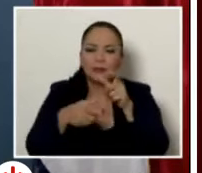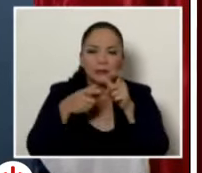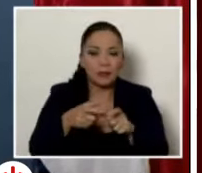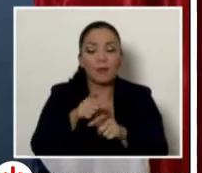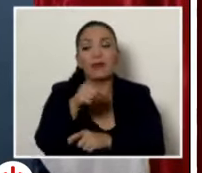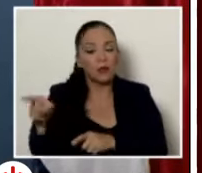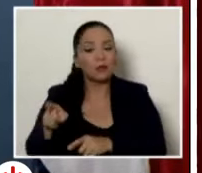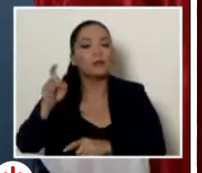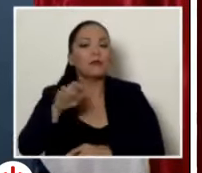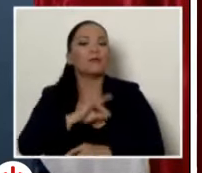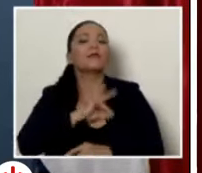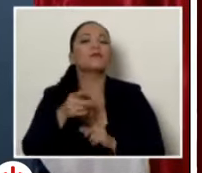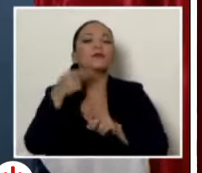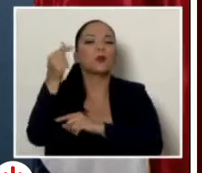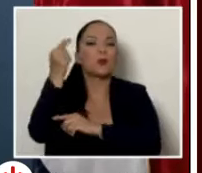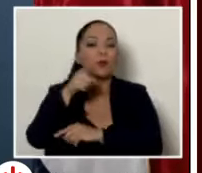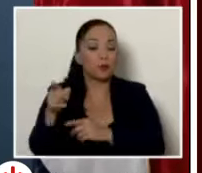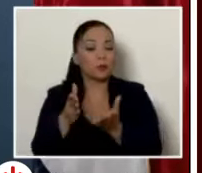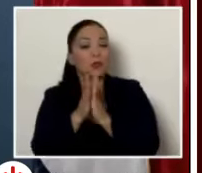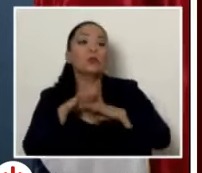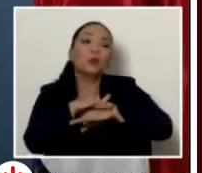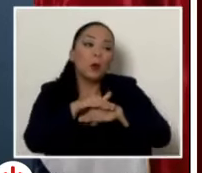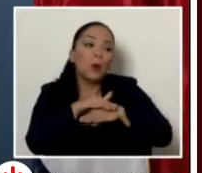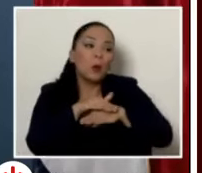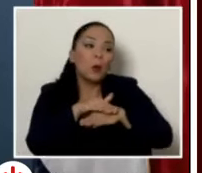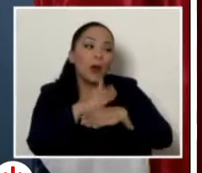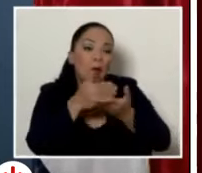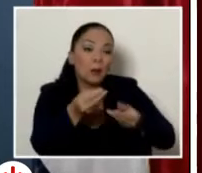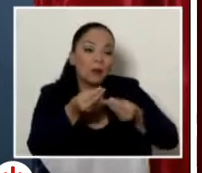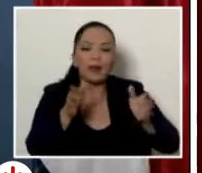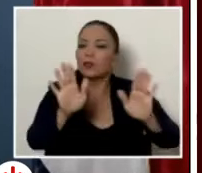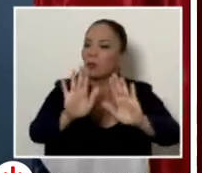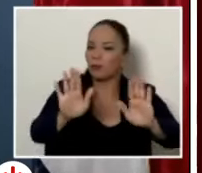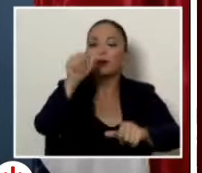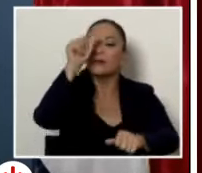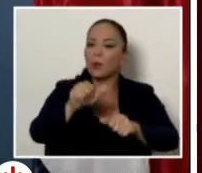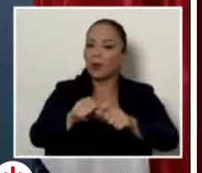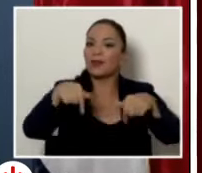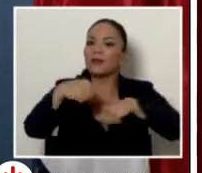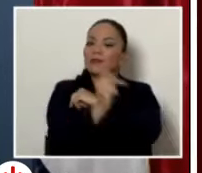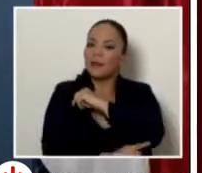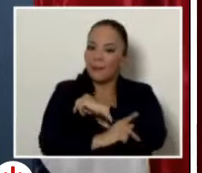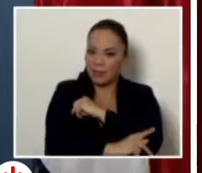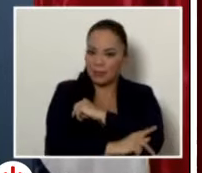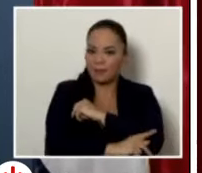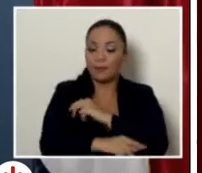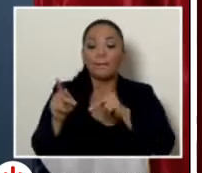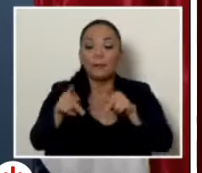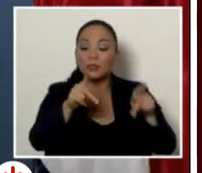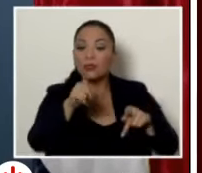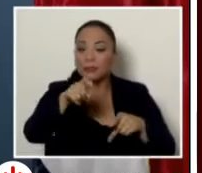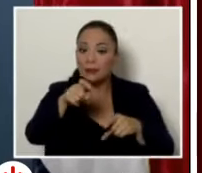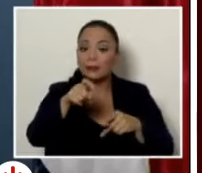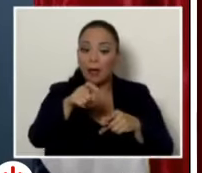gobierno. Ellos no están pidiendo favores. Acuérdense, nadie en este país que reciba atención de una